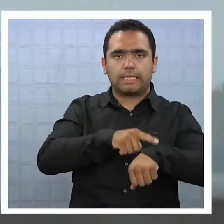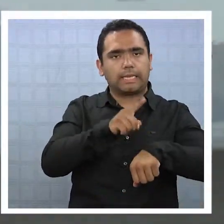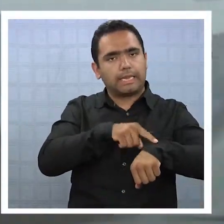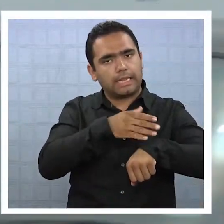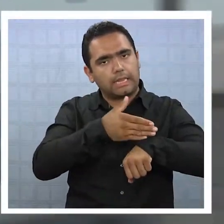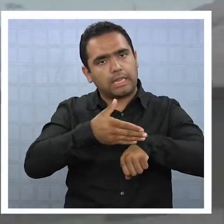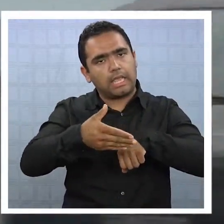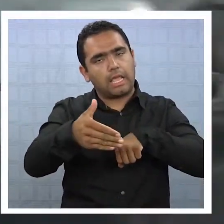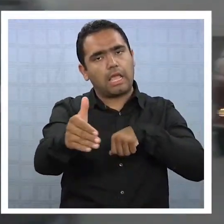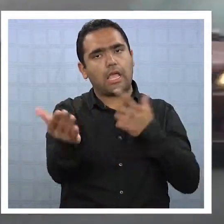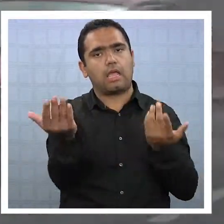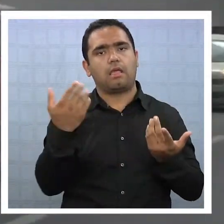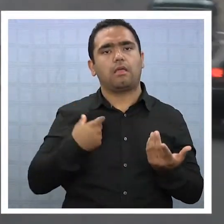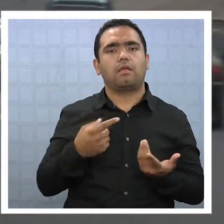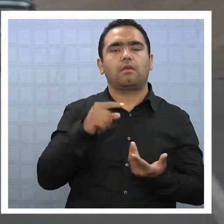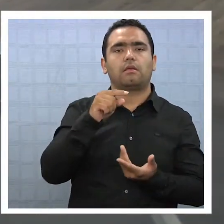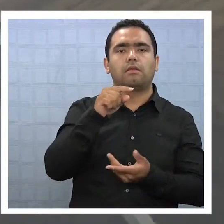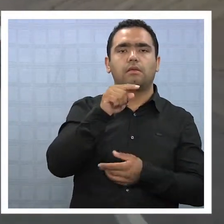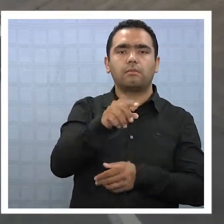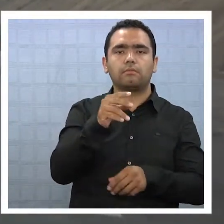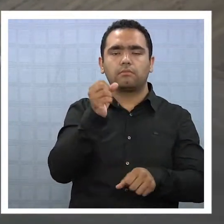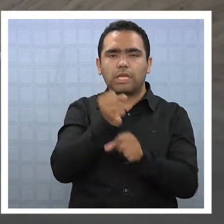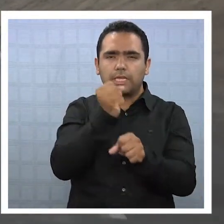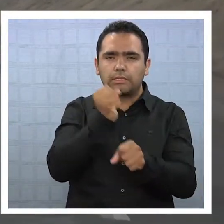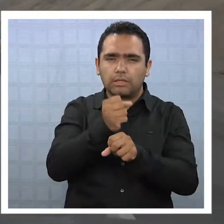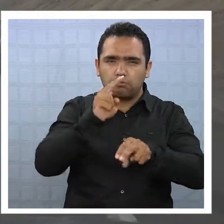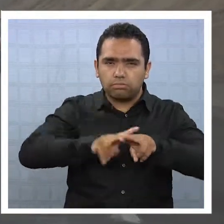por el tiempo que duren los trabajos de reparación.